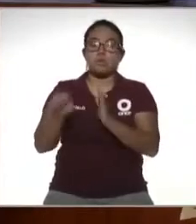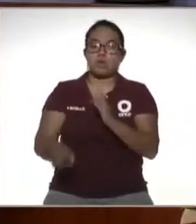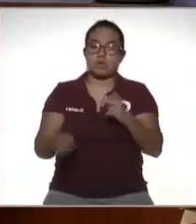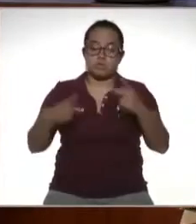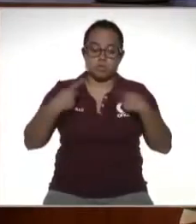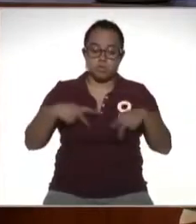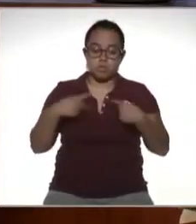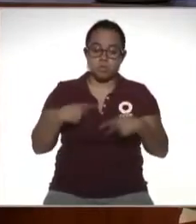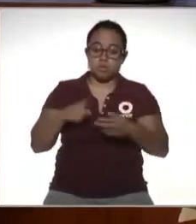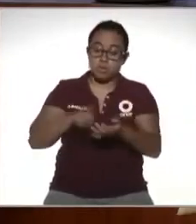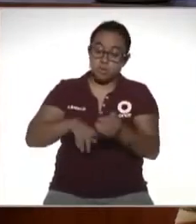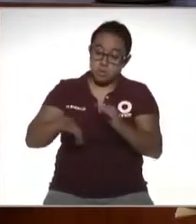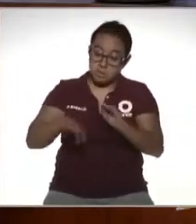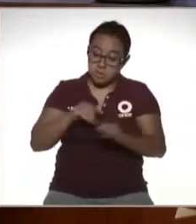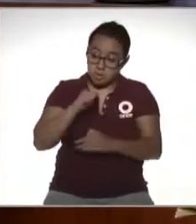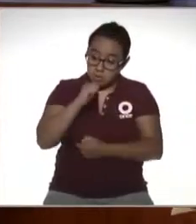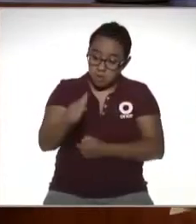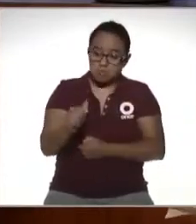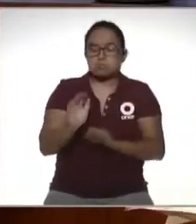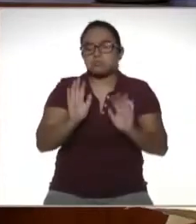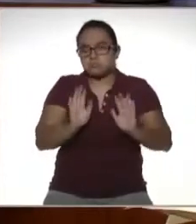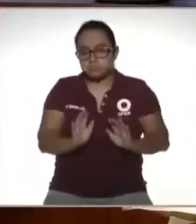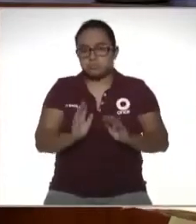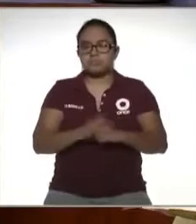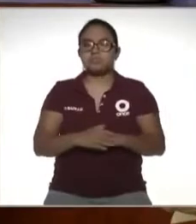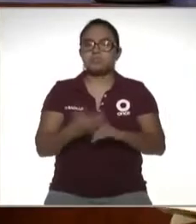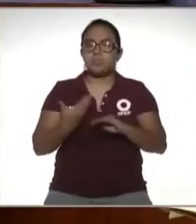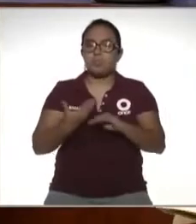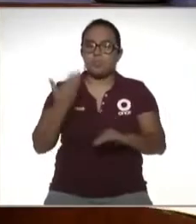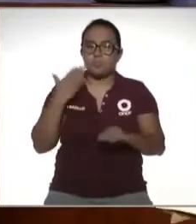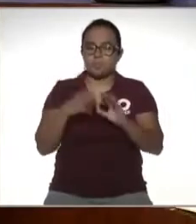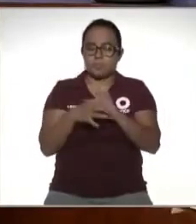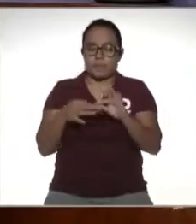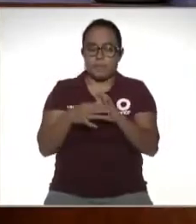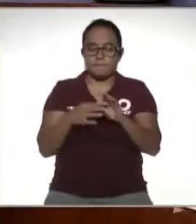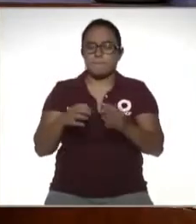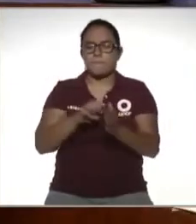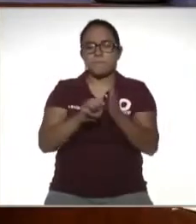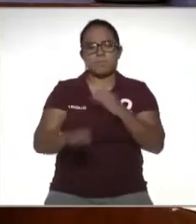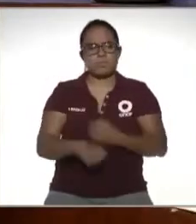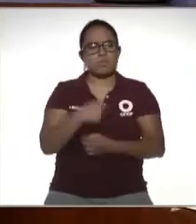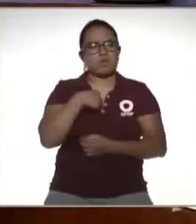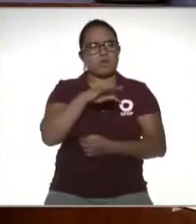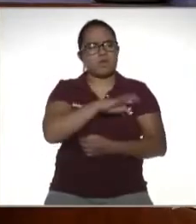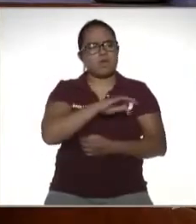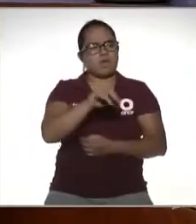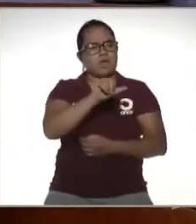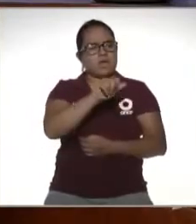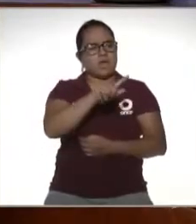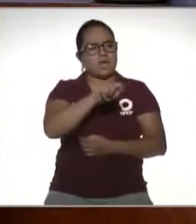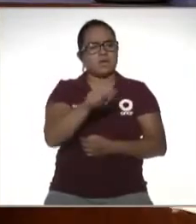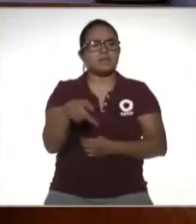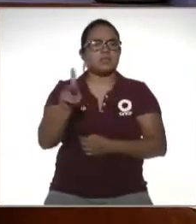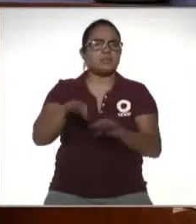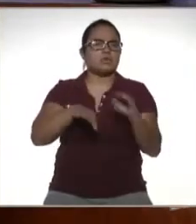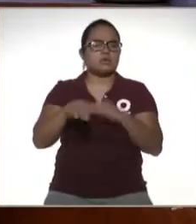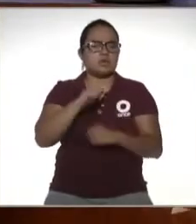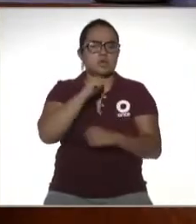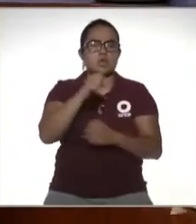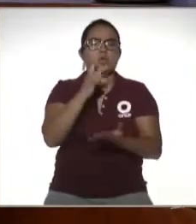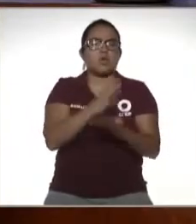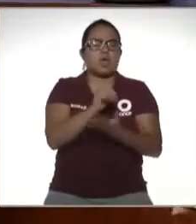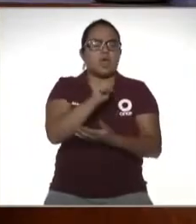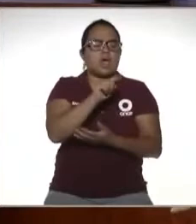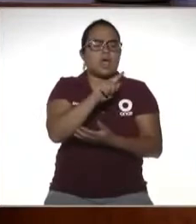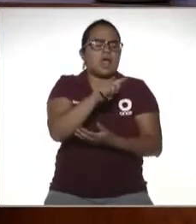que no está desempeñando actividades ¿no? hablábamos de que podrías darte de alta y no tener actividades simplemente te das de